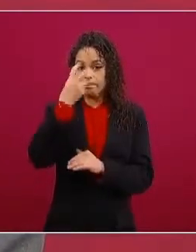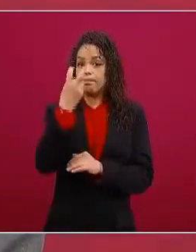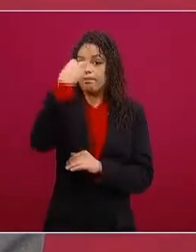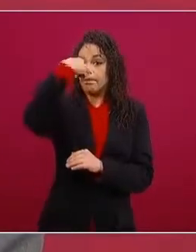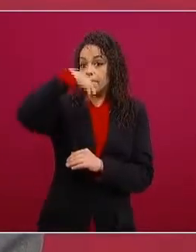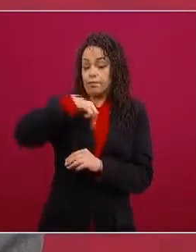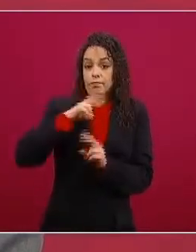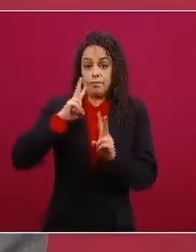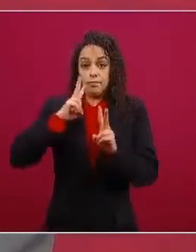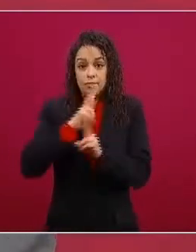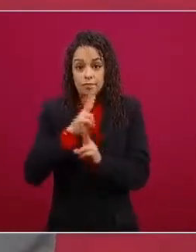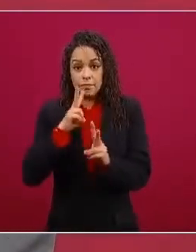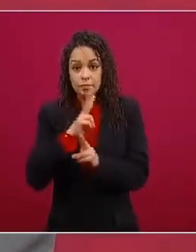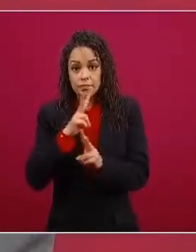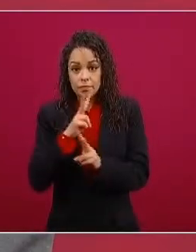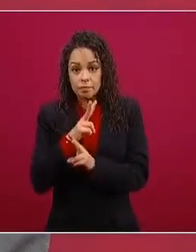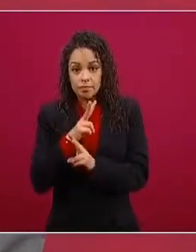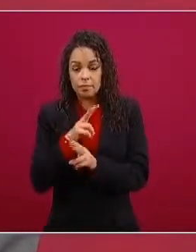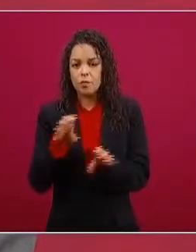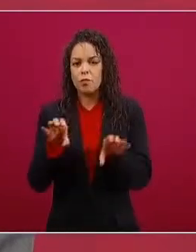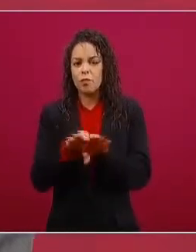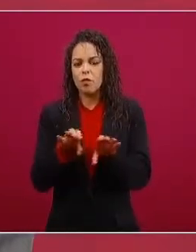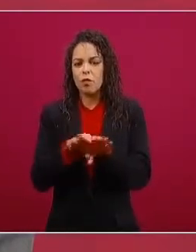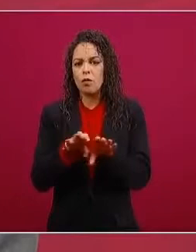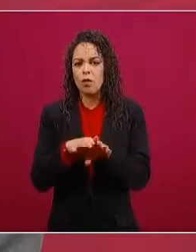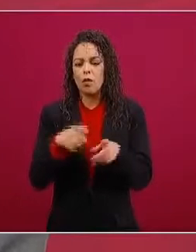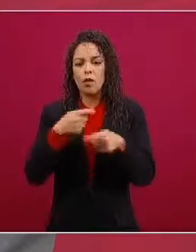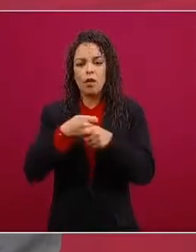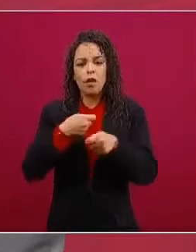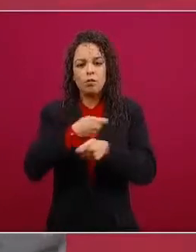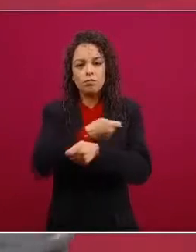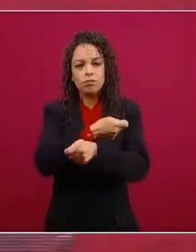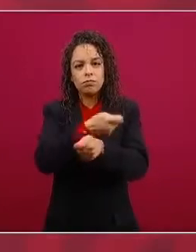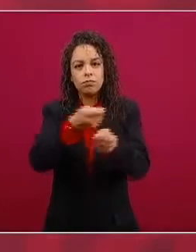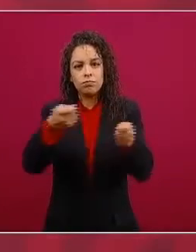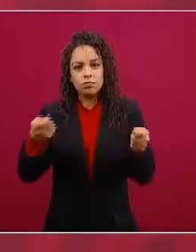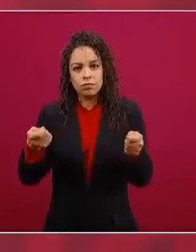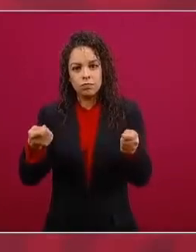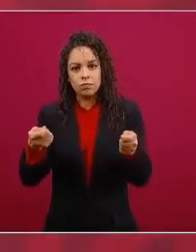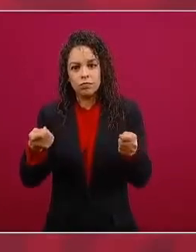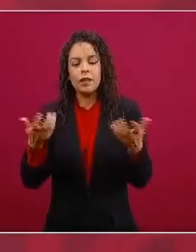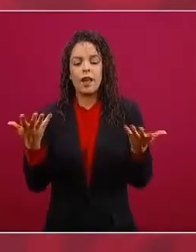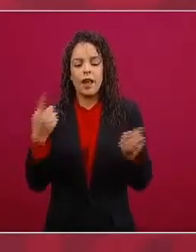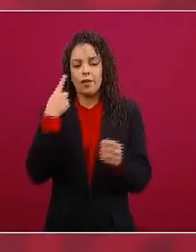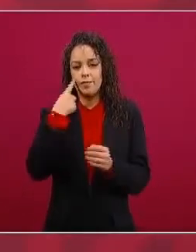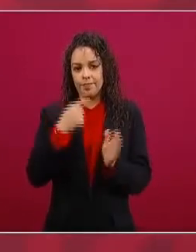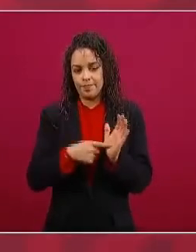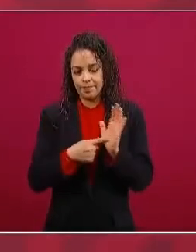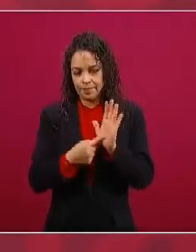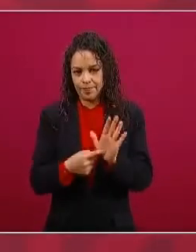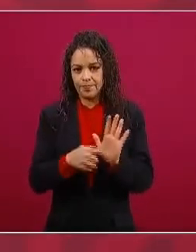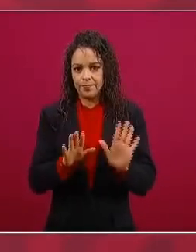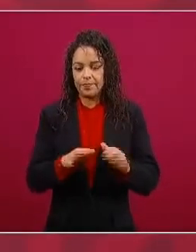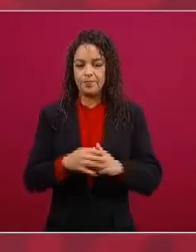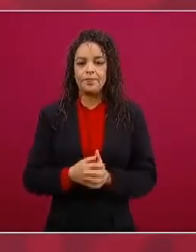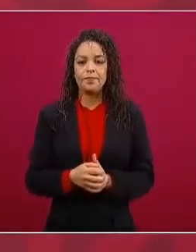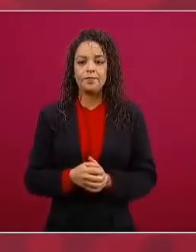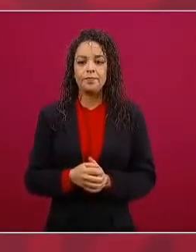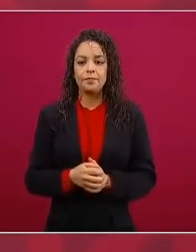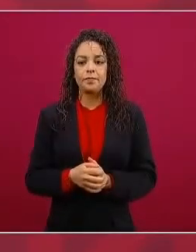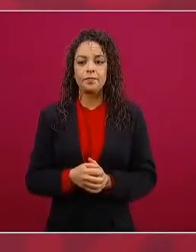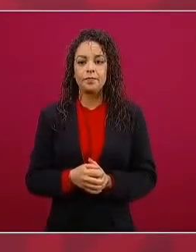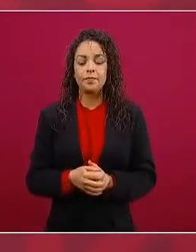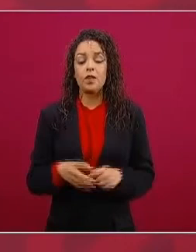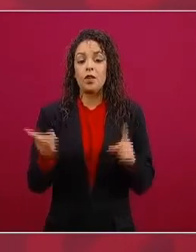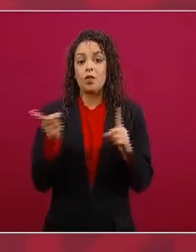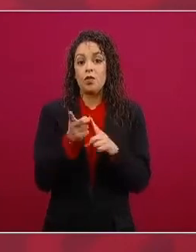la distribución va en función de donde se van a